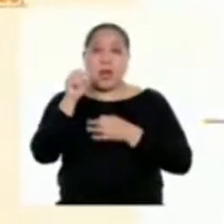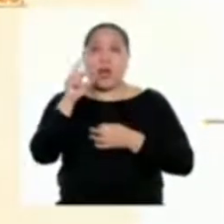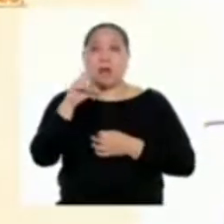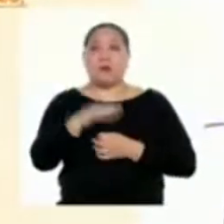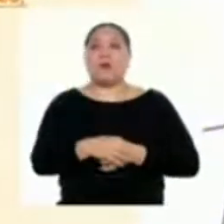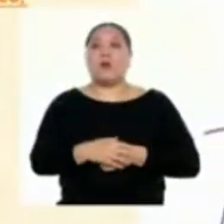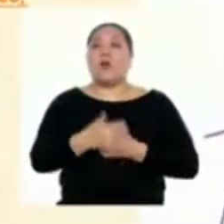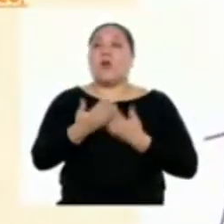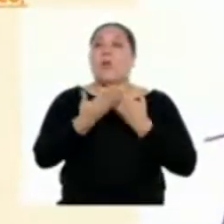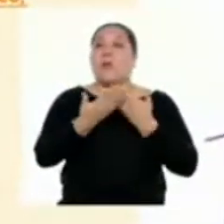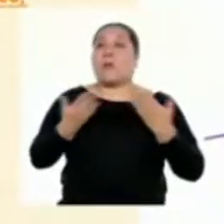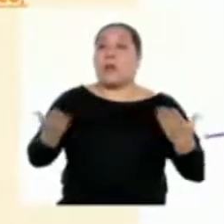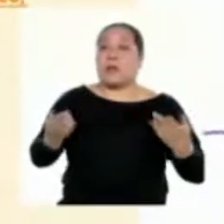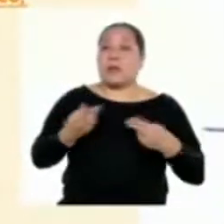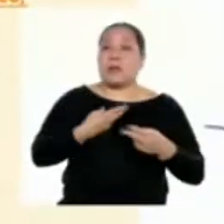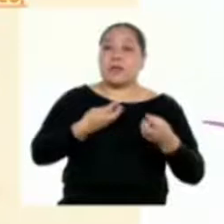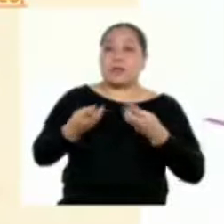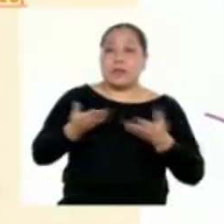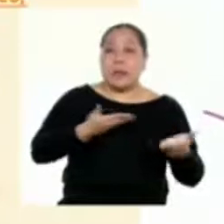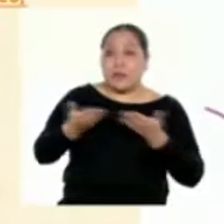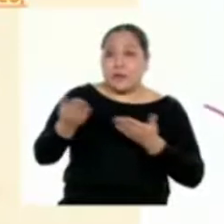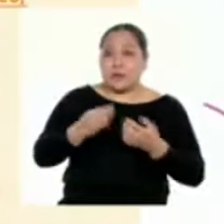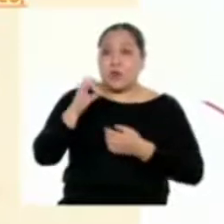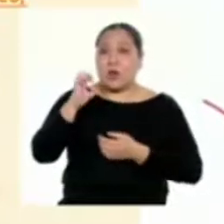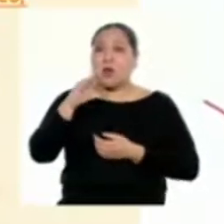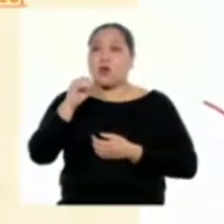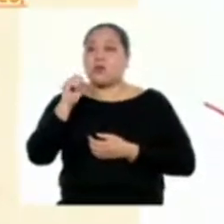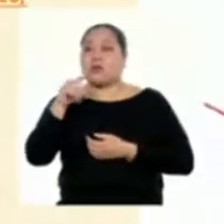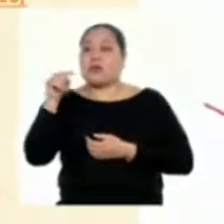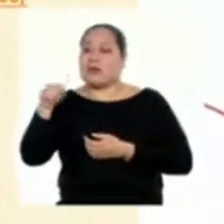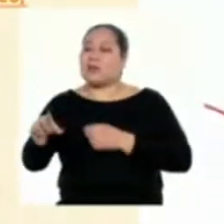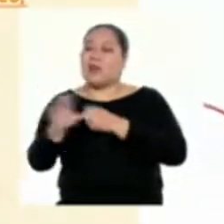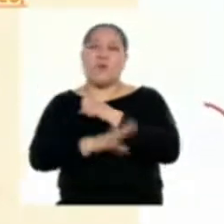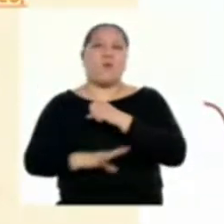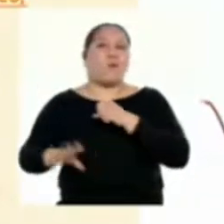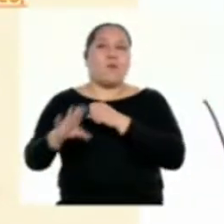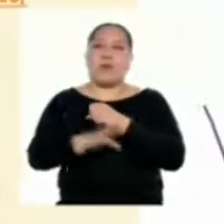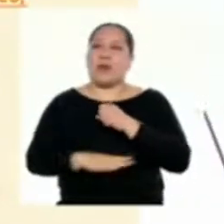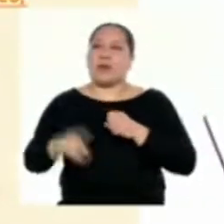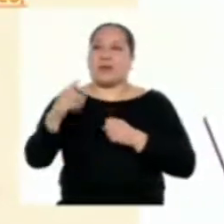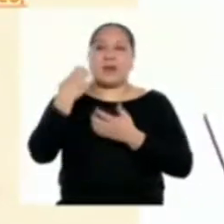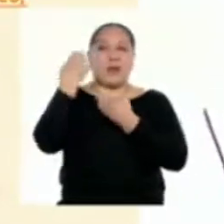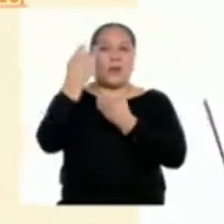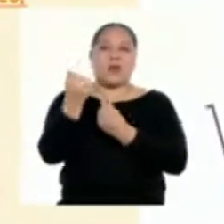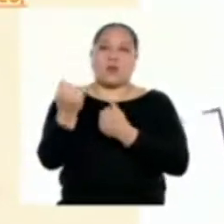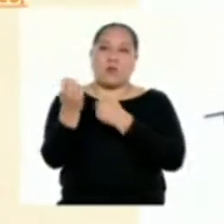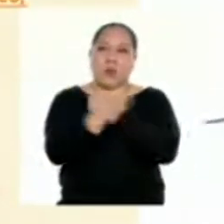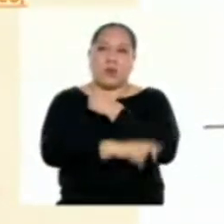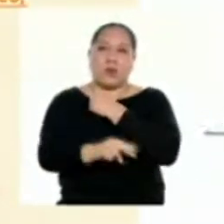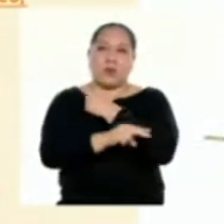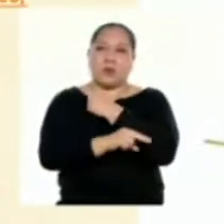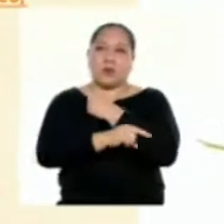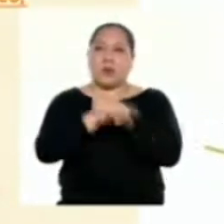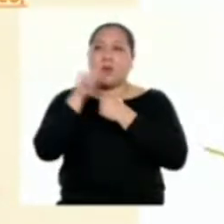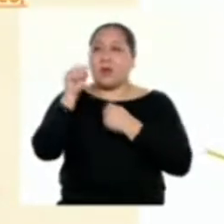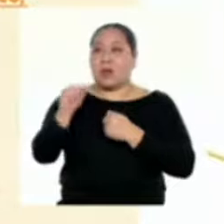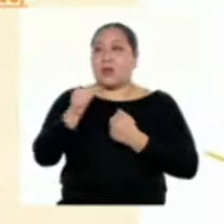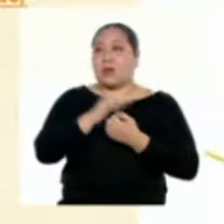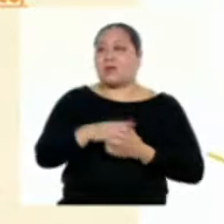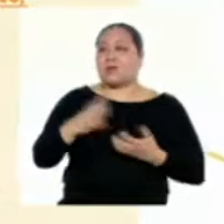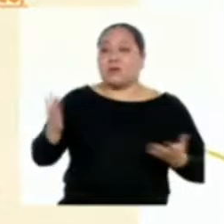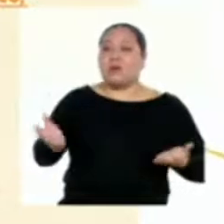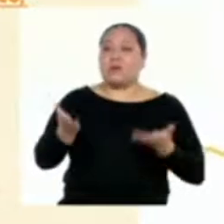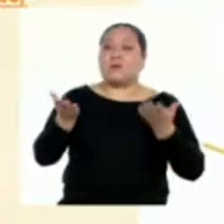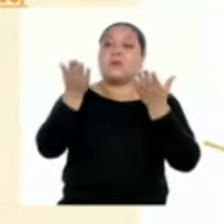generados por los ecosistemas donde estamos son un pilar fundamental de las economías nacionales. Por tener la capacidad de generar